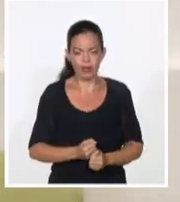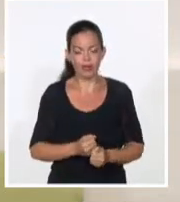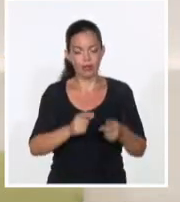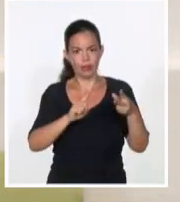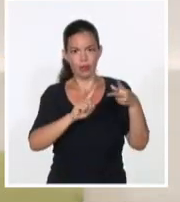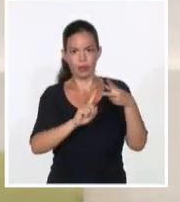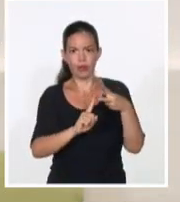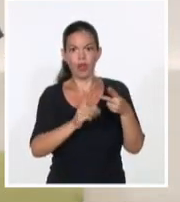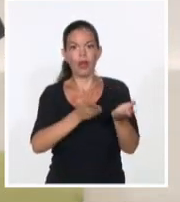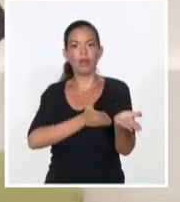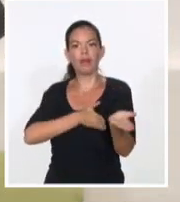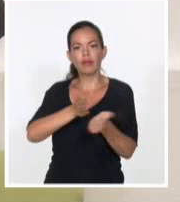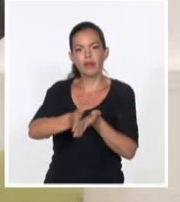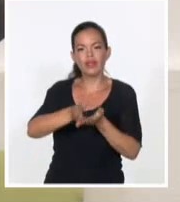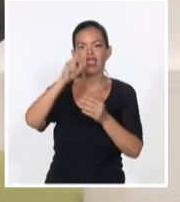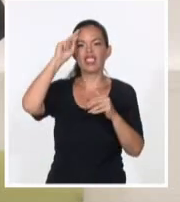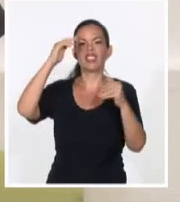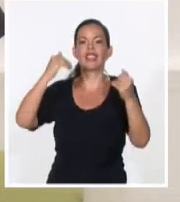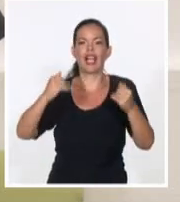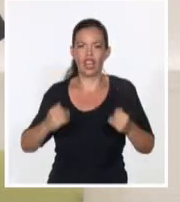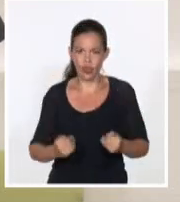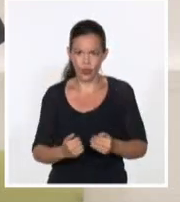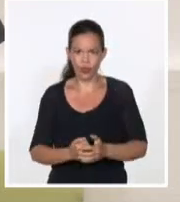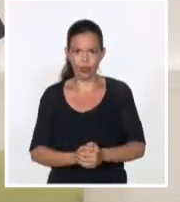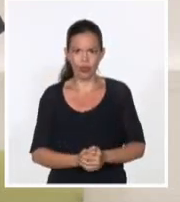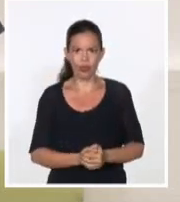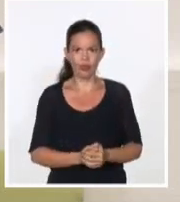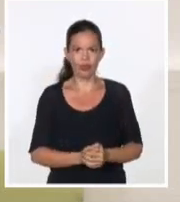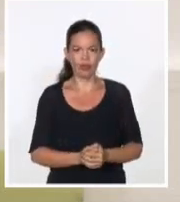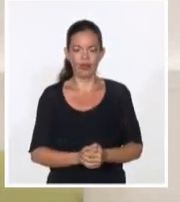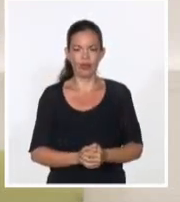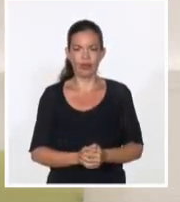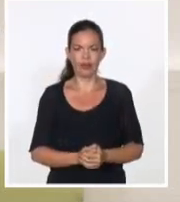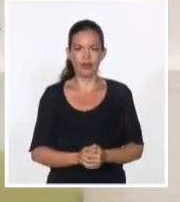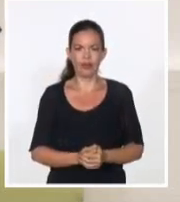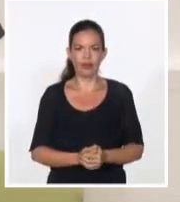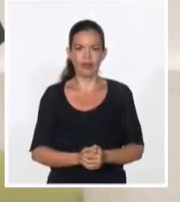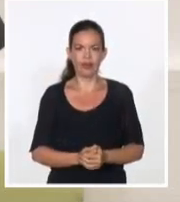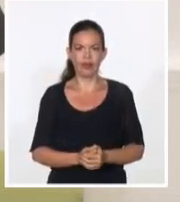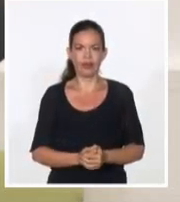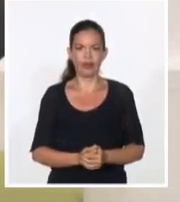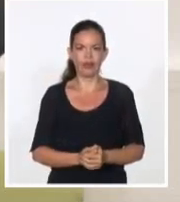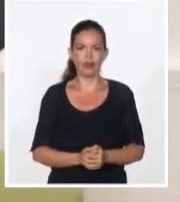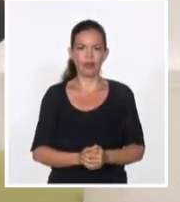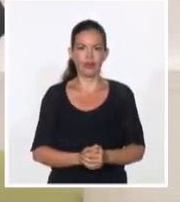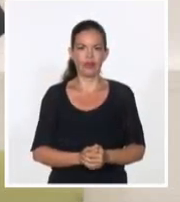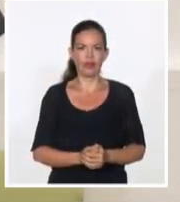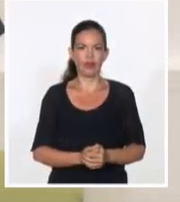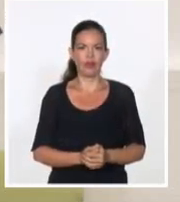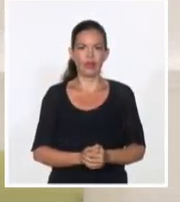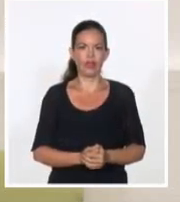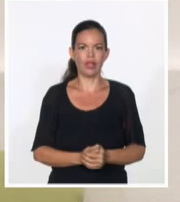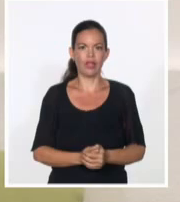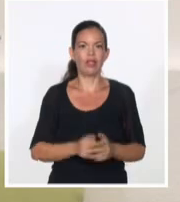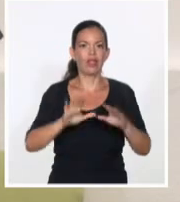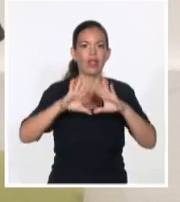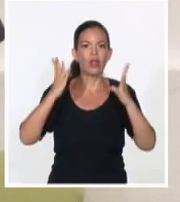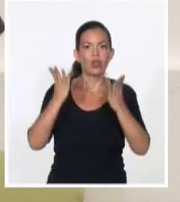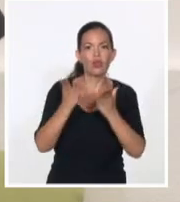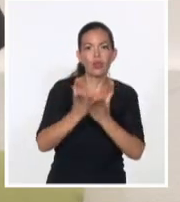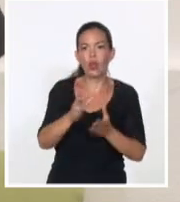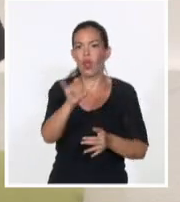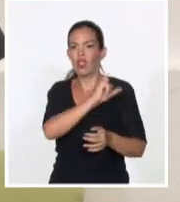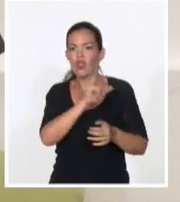salud, entonces asegurar la salud y la protección, sobre todo la protección contra todas formas de